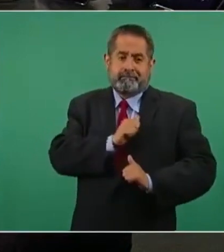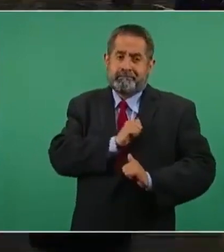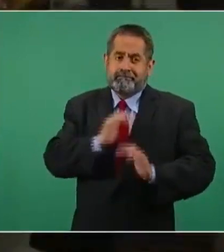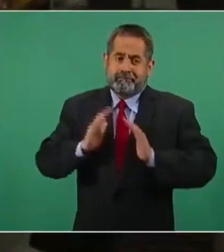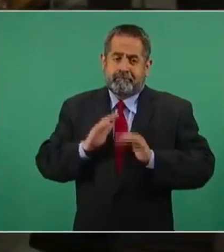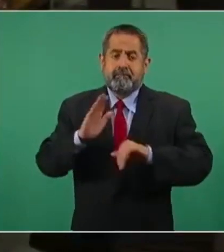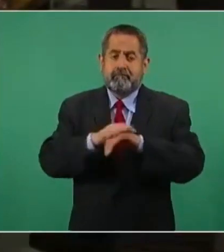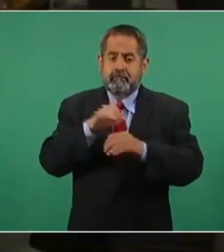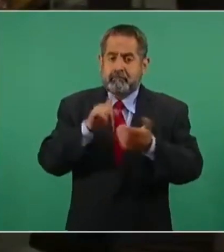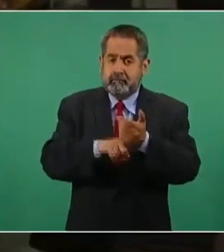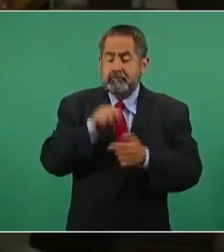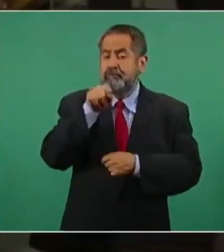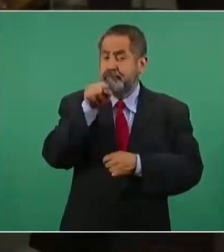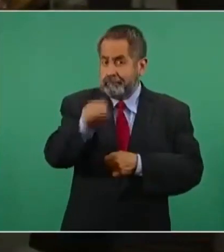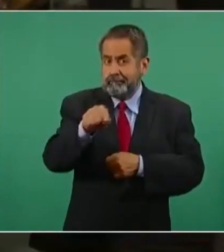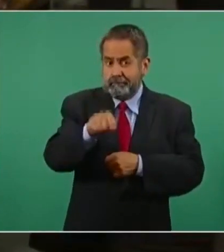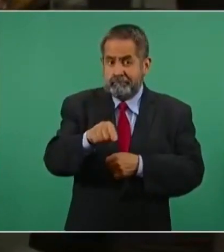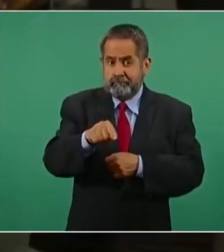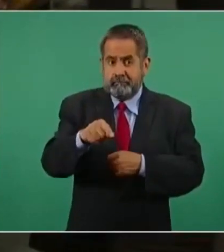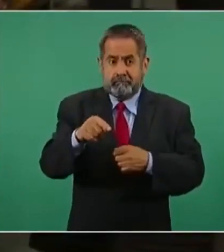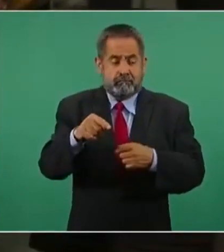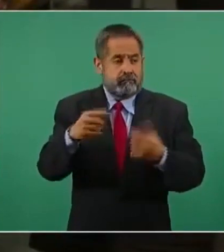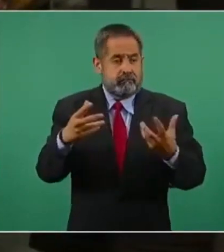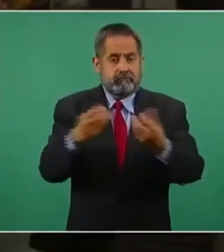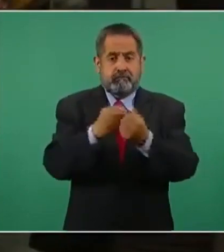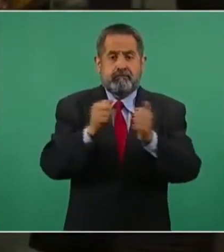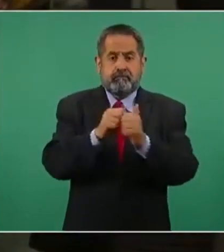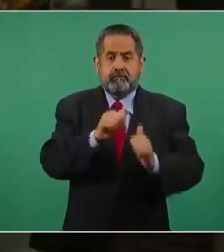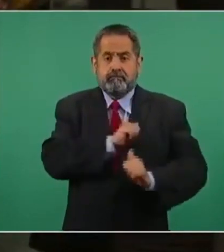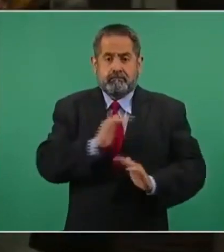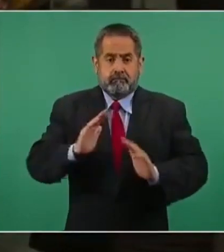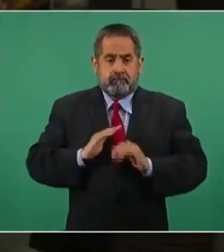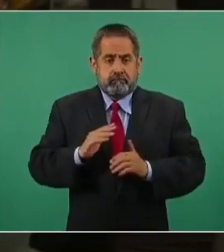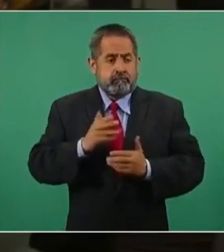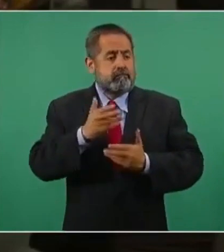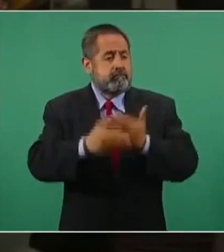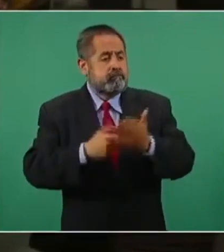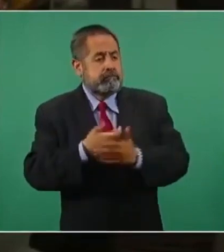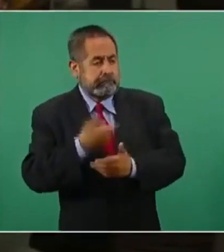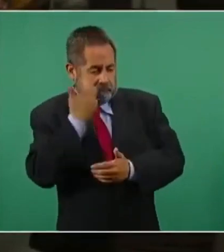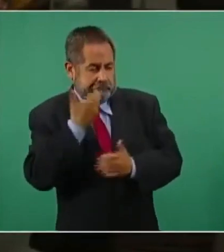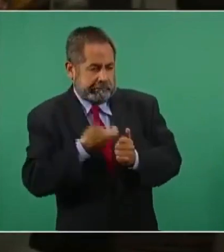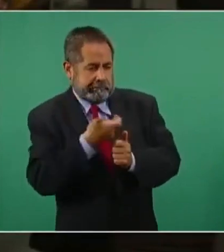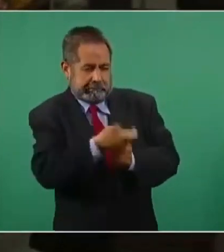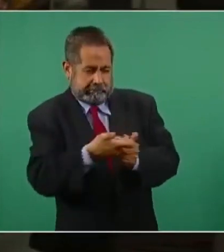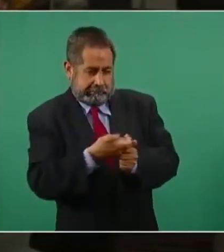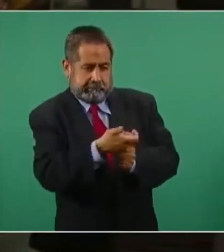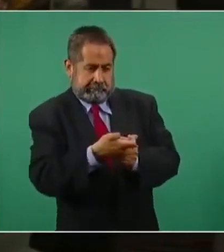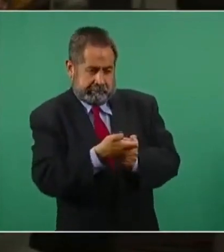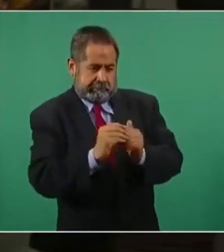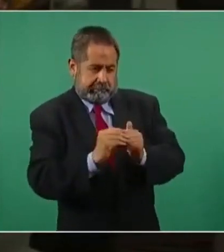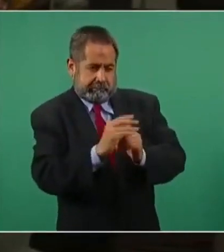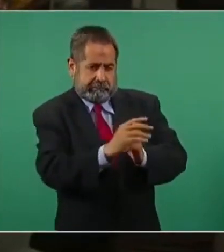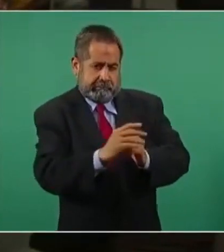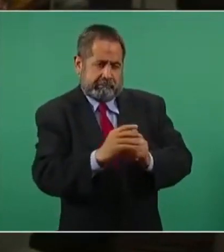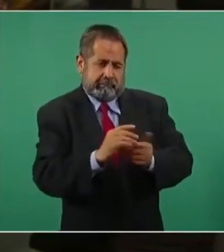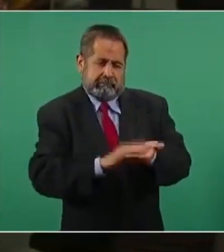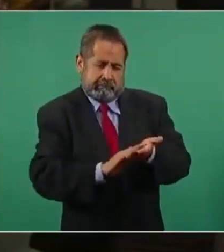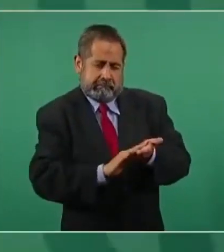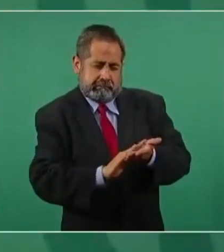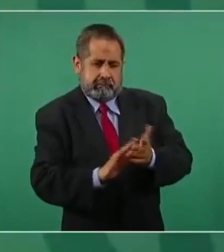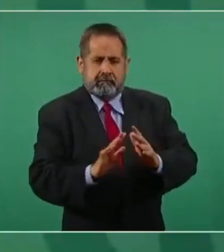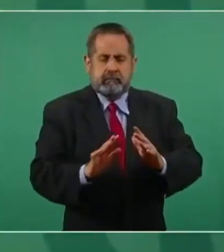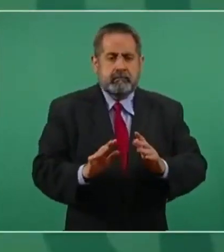tuvieron un encuentro con el Ejército y nada más les ofrecen dinero y les van subiendo como indemnización. Sí,